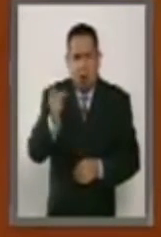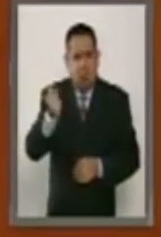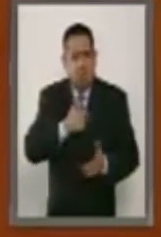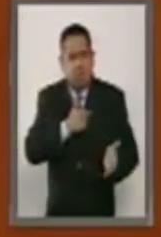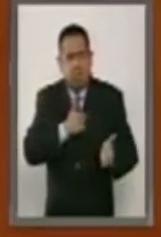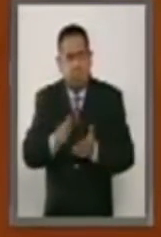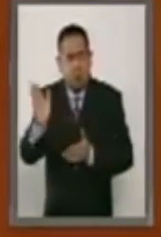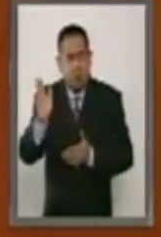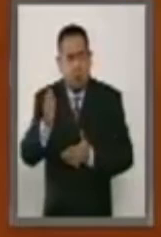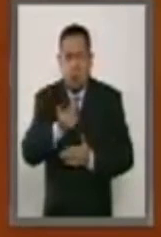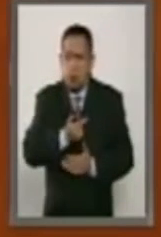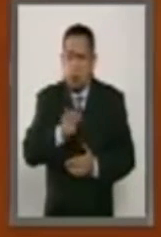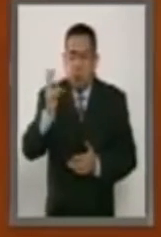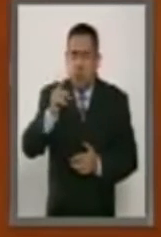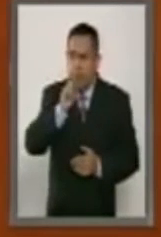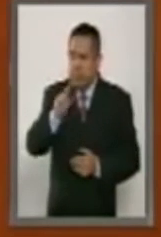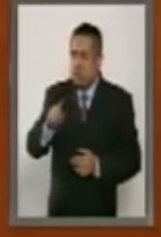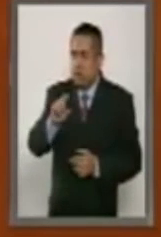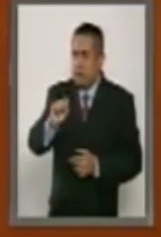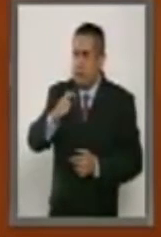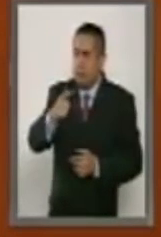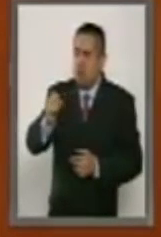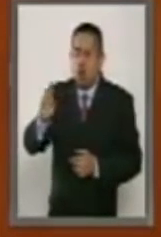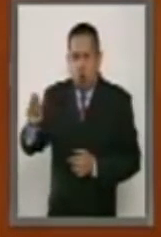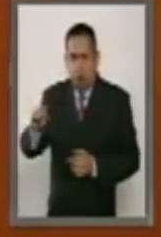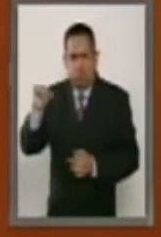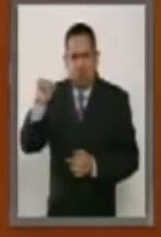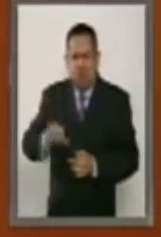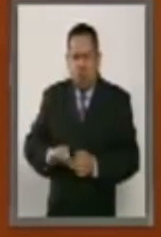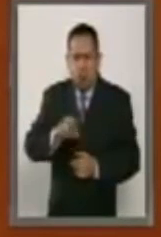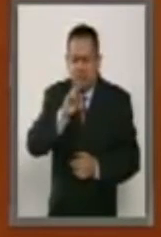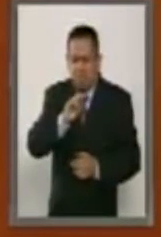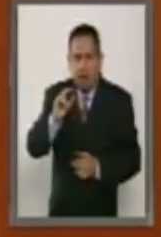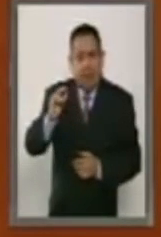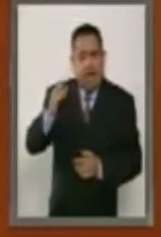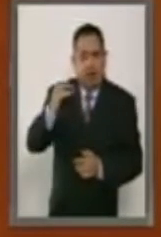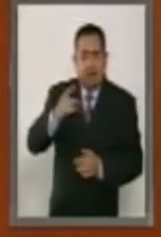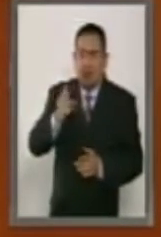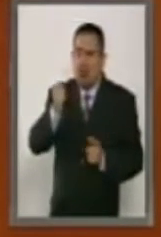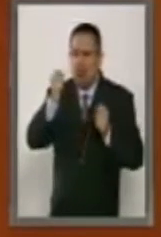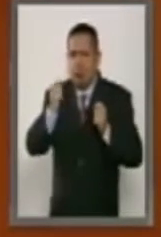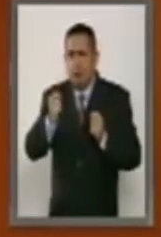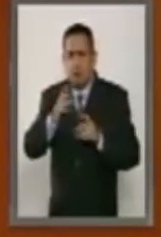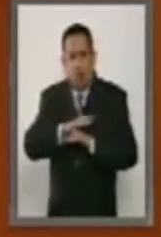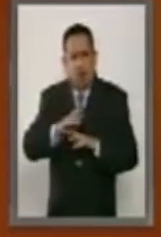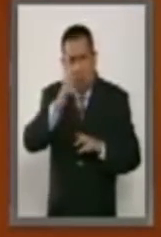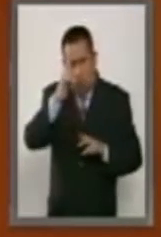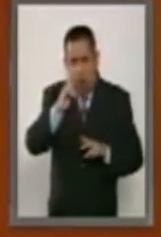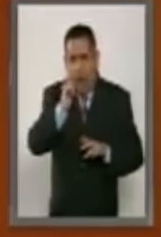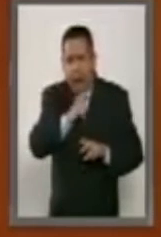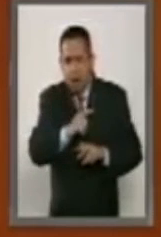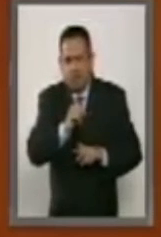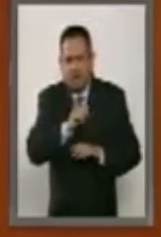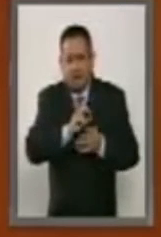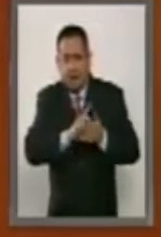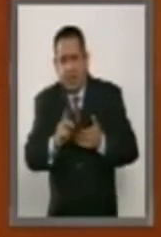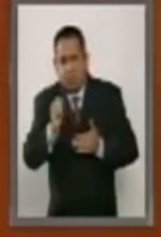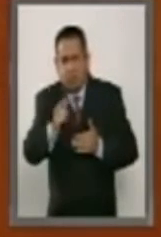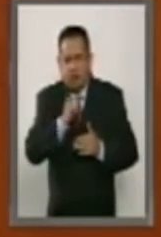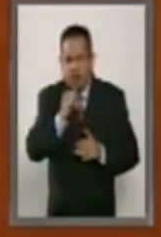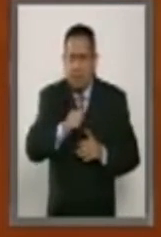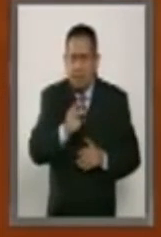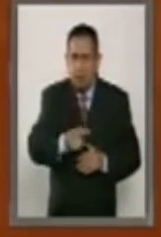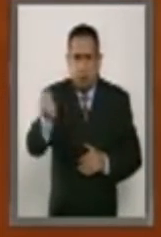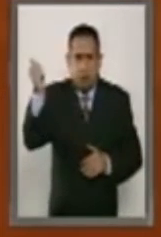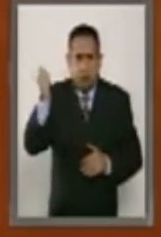las autoridades de la Secretaría de Gobernación de manera arbitraria y sin reconocerles derechos a la